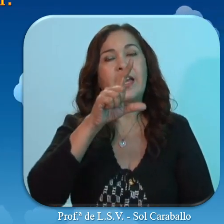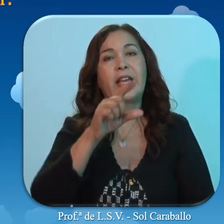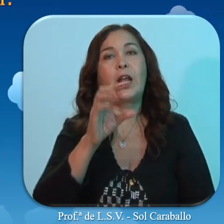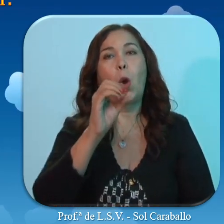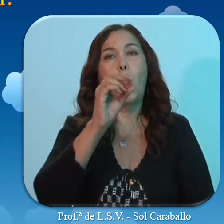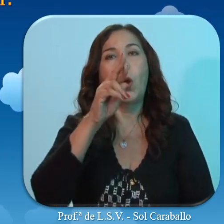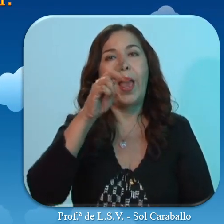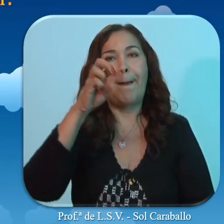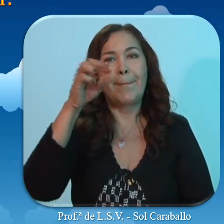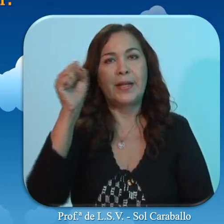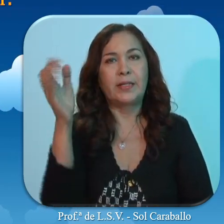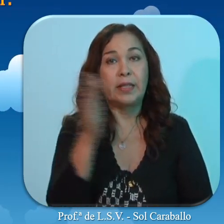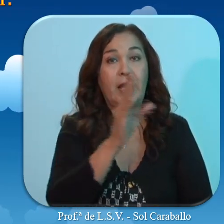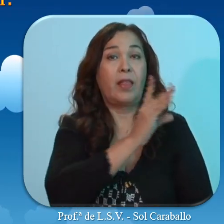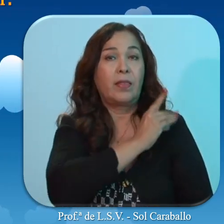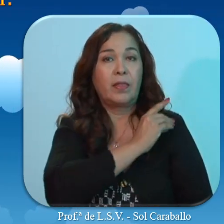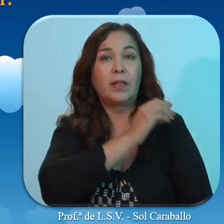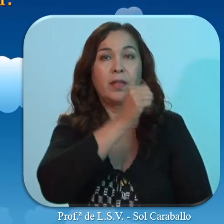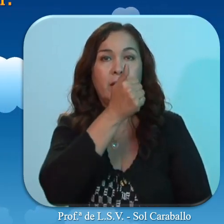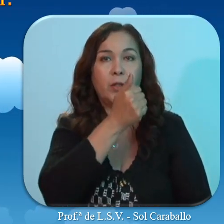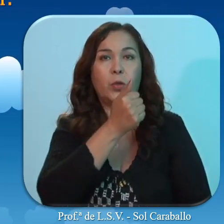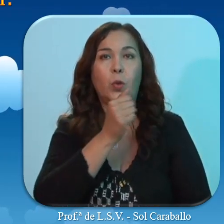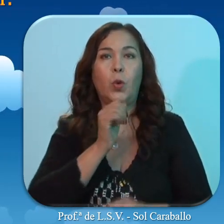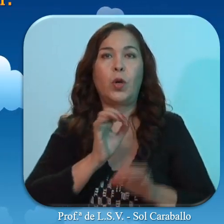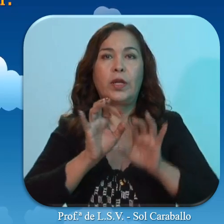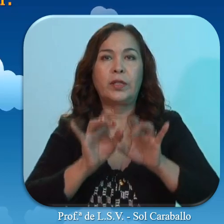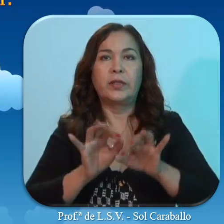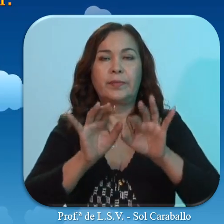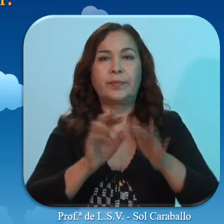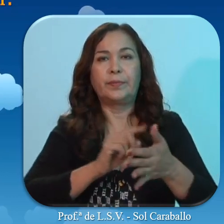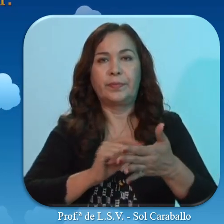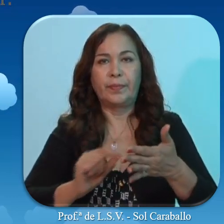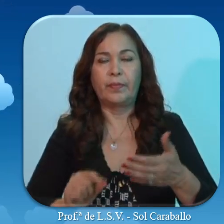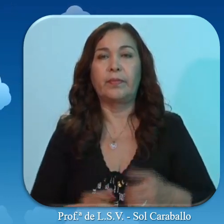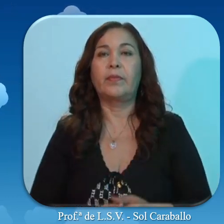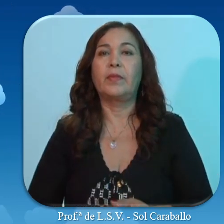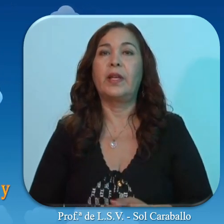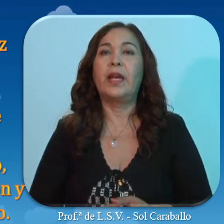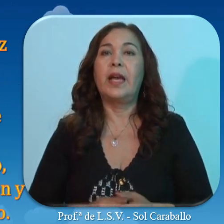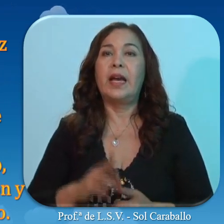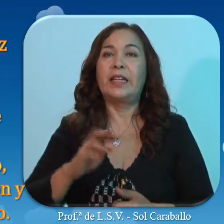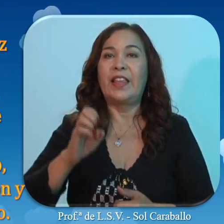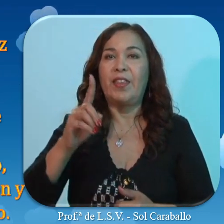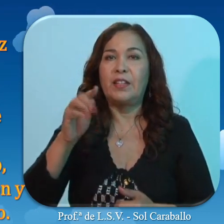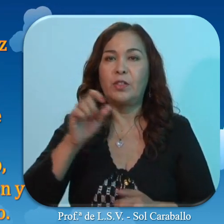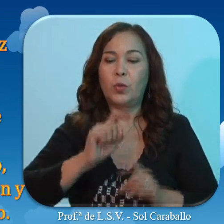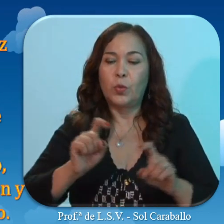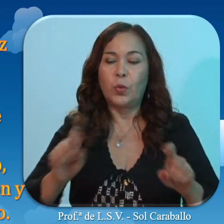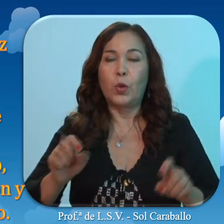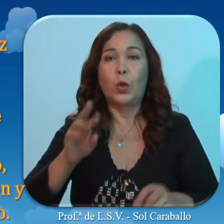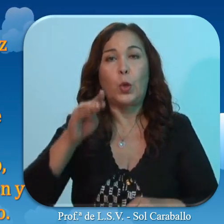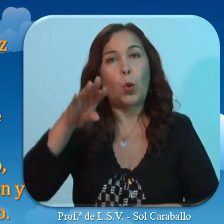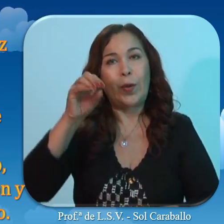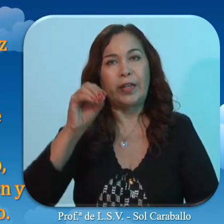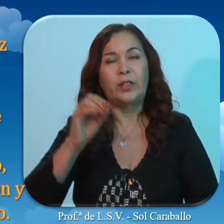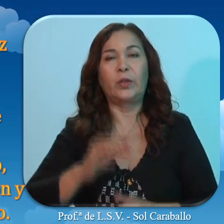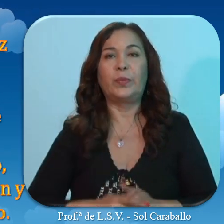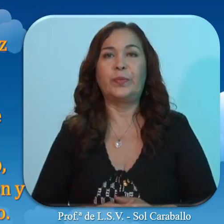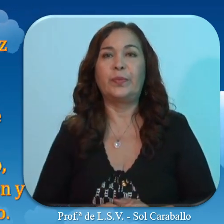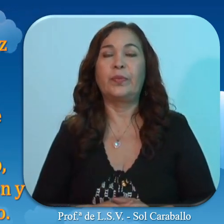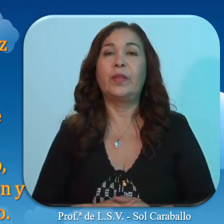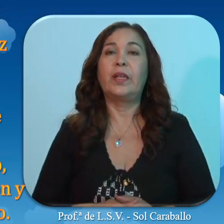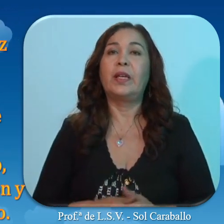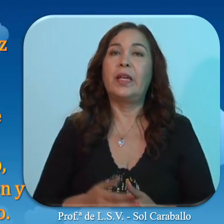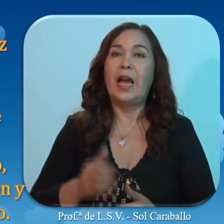Rivero Orama, como director y redactor. En la redacción, Roberto Martínez Centeno,